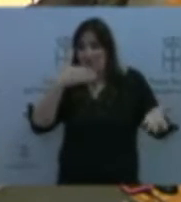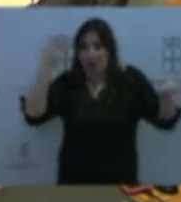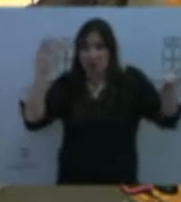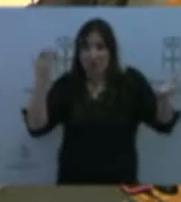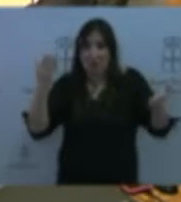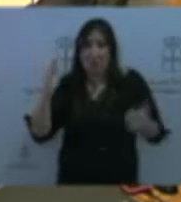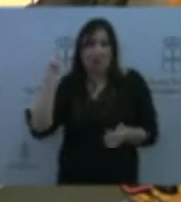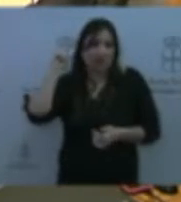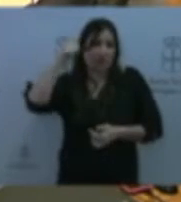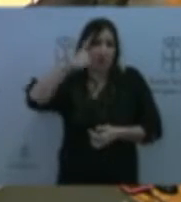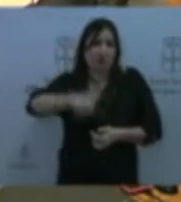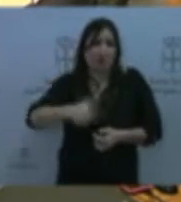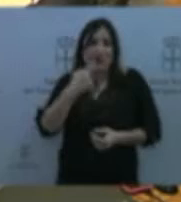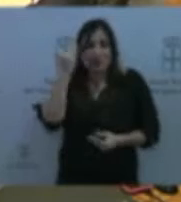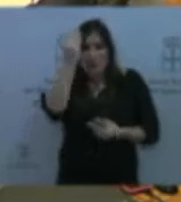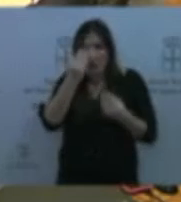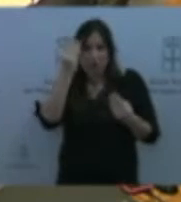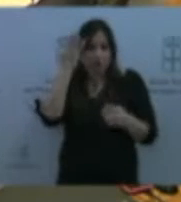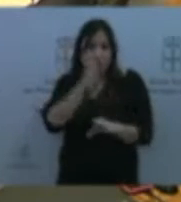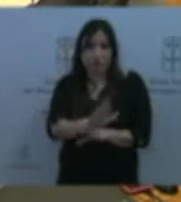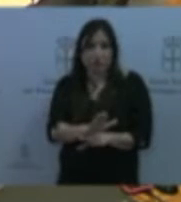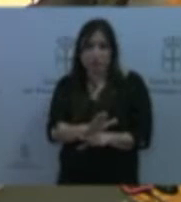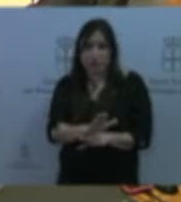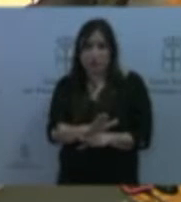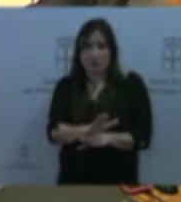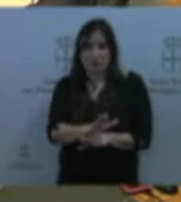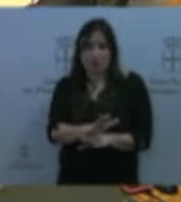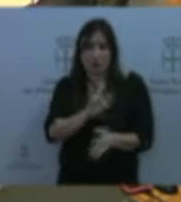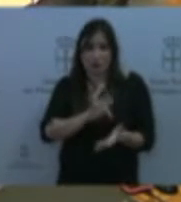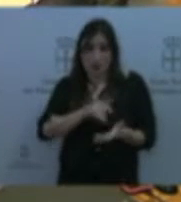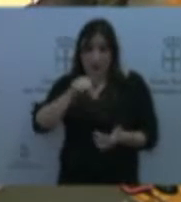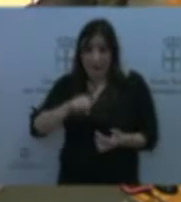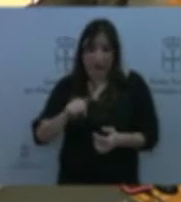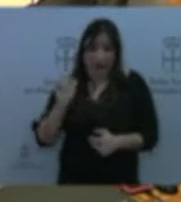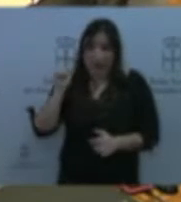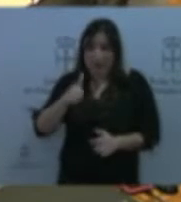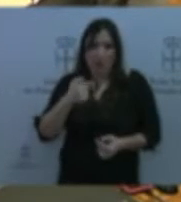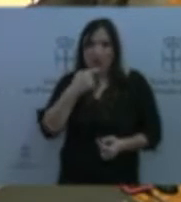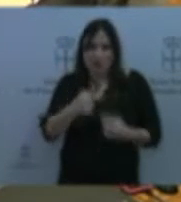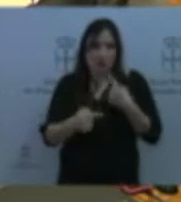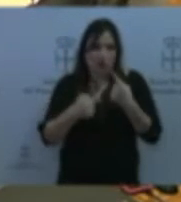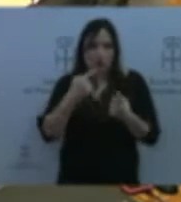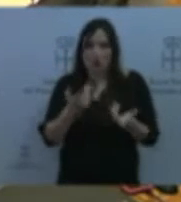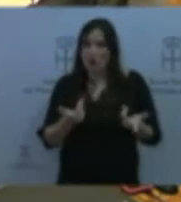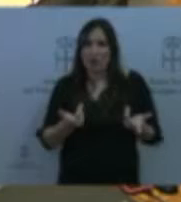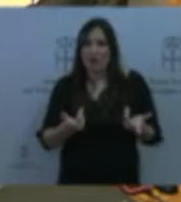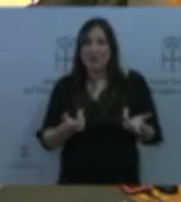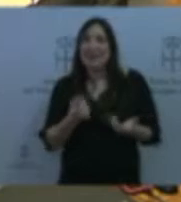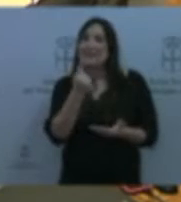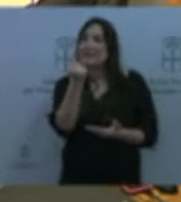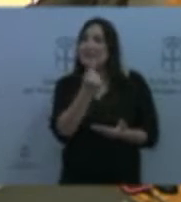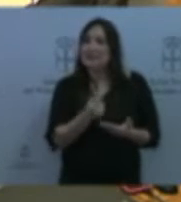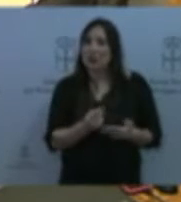primer día que aparecimos en esta Junta General. No compartimos el diseño del Gobierno asturiano sobre el sector público.